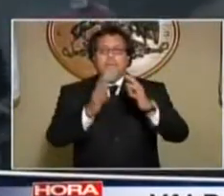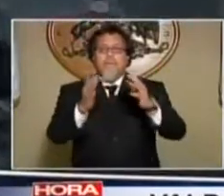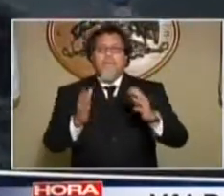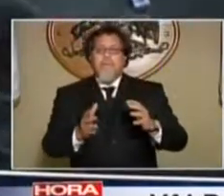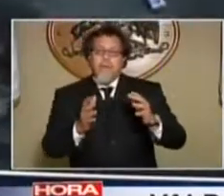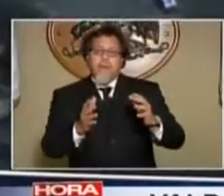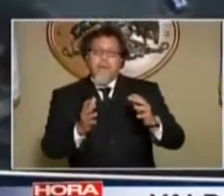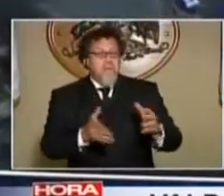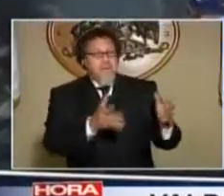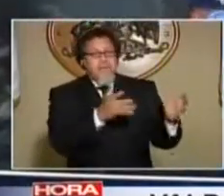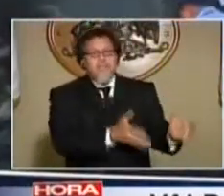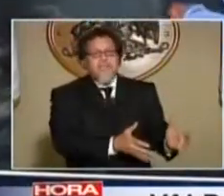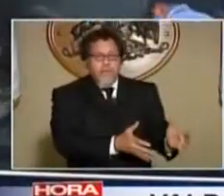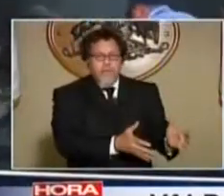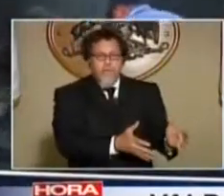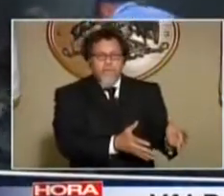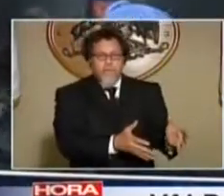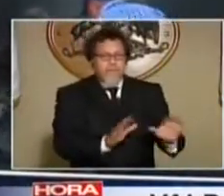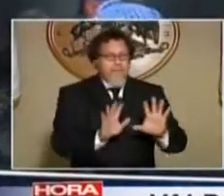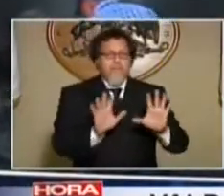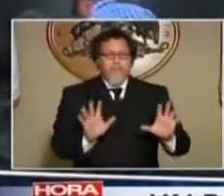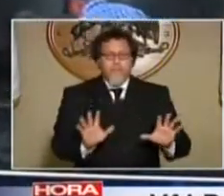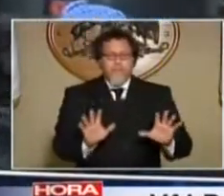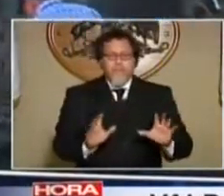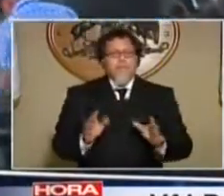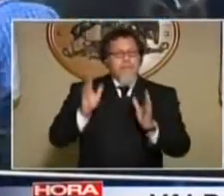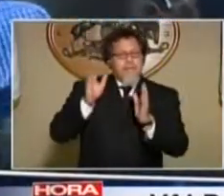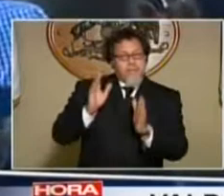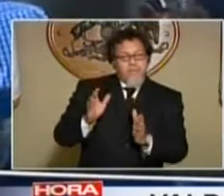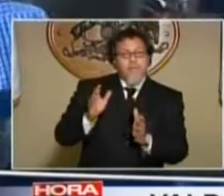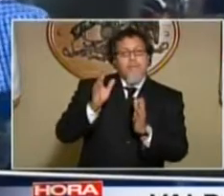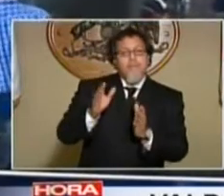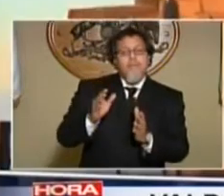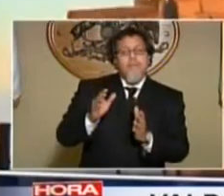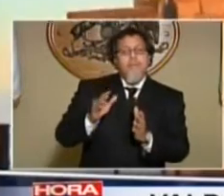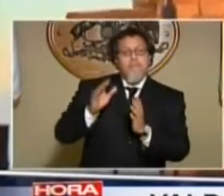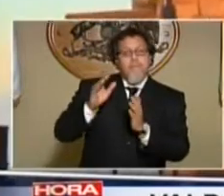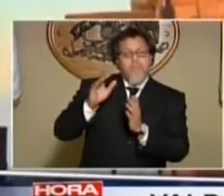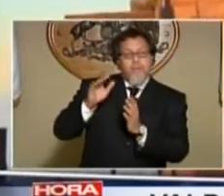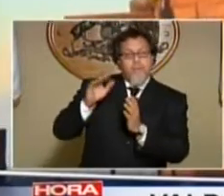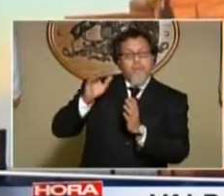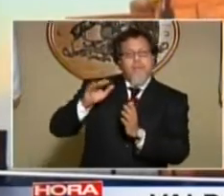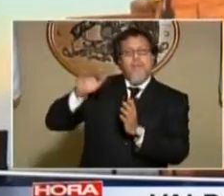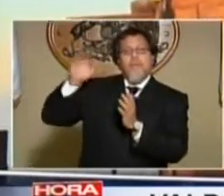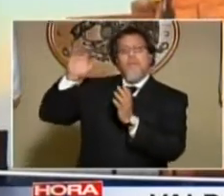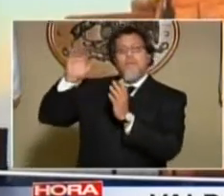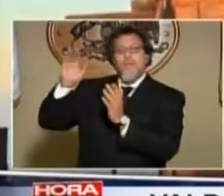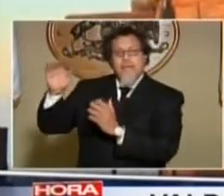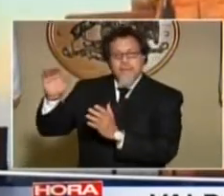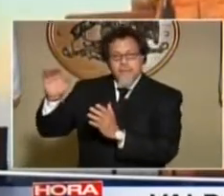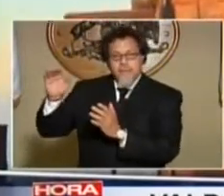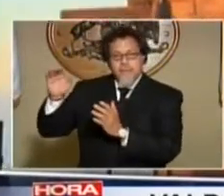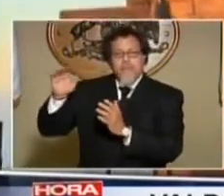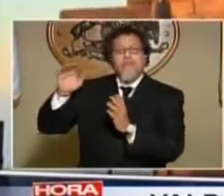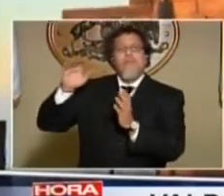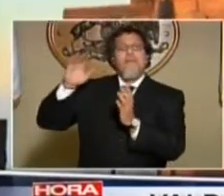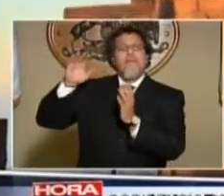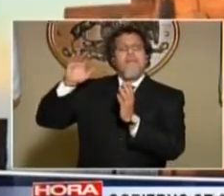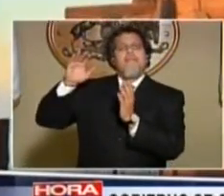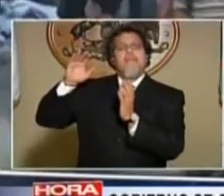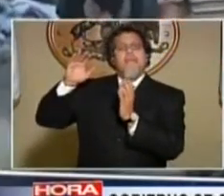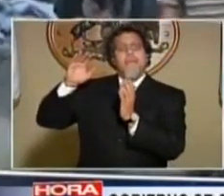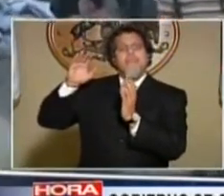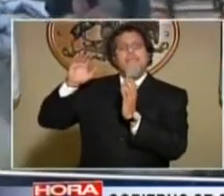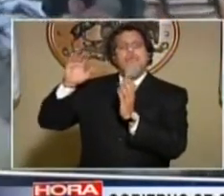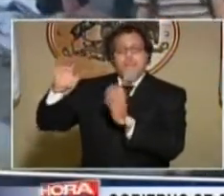reconstrucción va a tener que tener lugar en ese sitio, cualquiera sea la solución. El desafío y la pregunta es respecto de aquellos que están en terrenos irregulares o